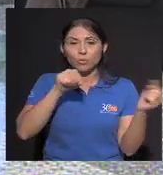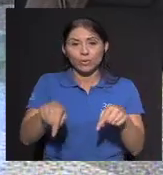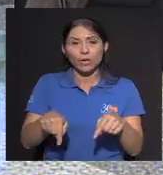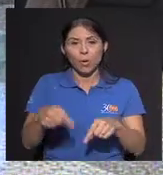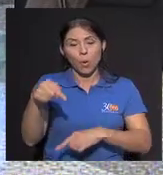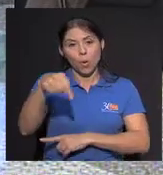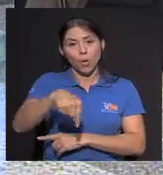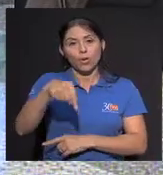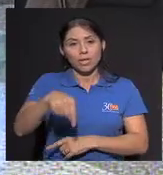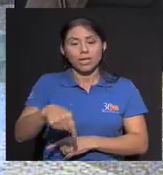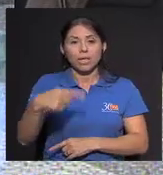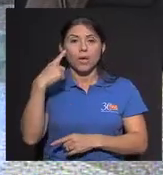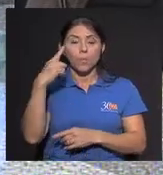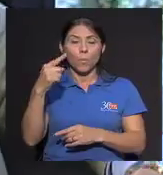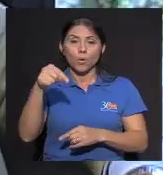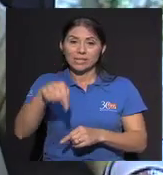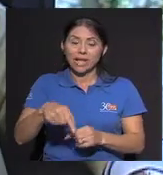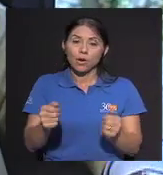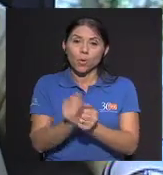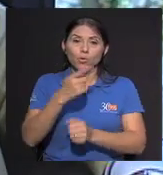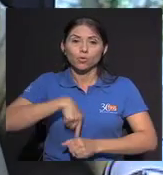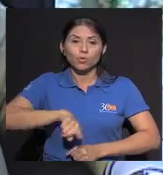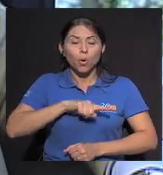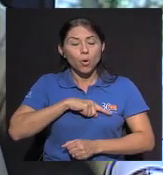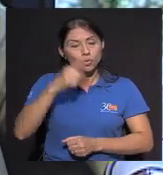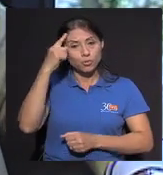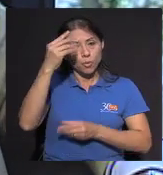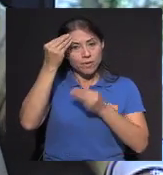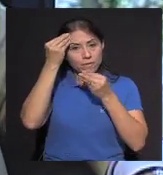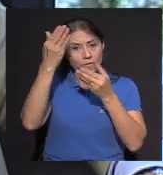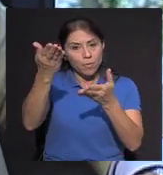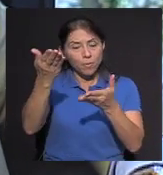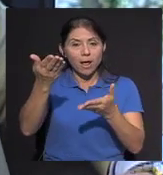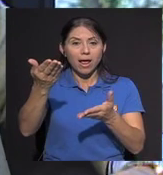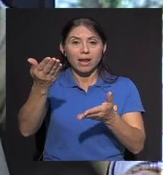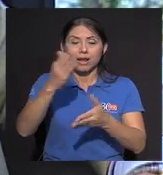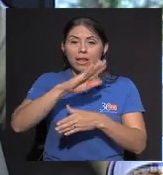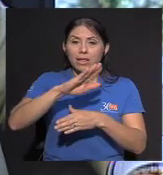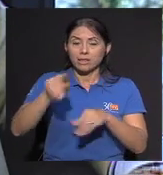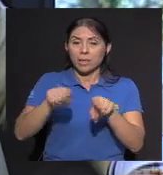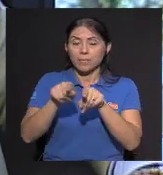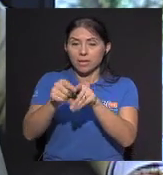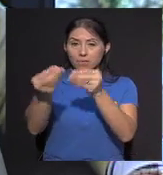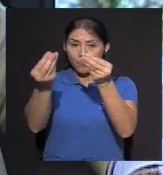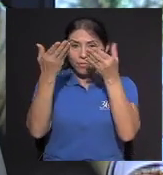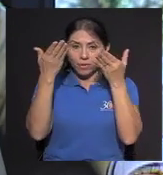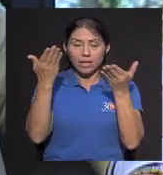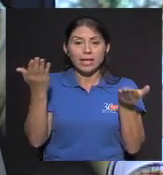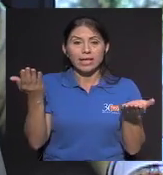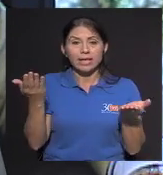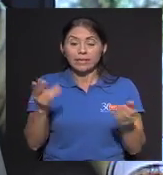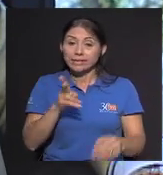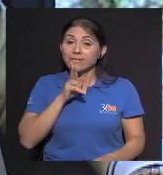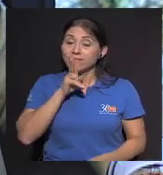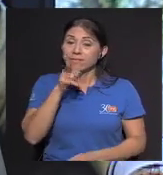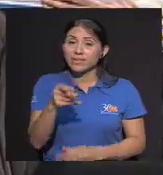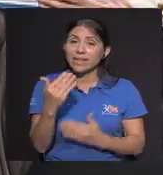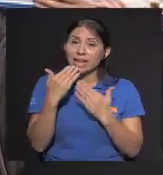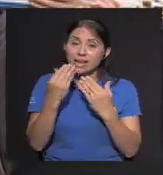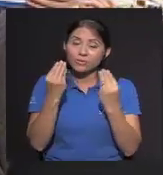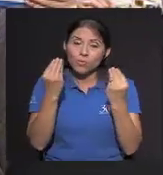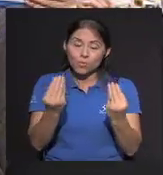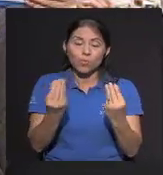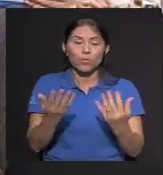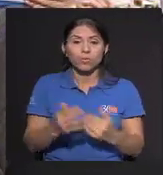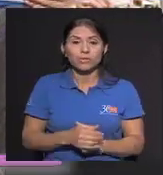acompañarnos El día de hoy Por estar con nosotros Informarnos A nosotros Y a toda la gente En sus casas De